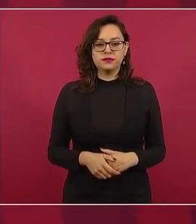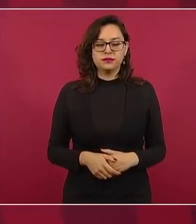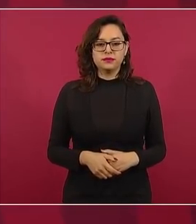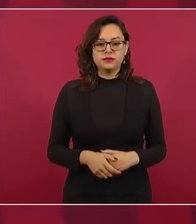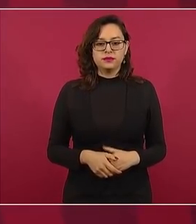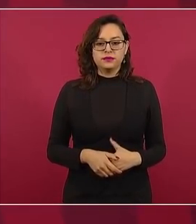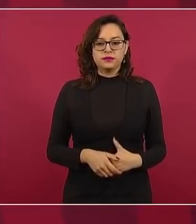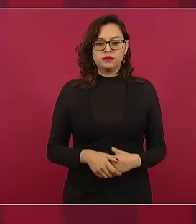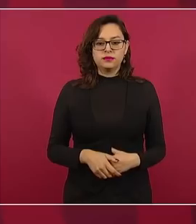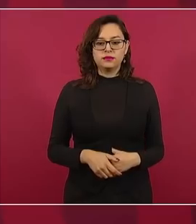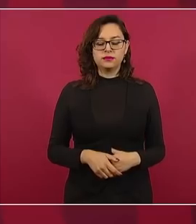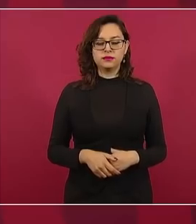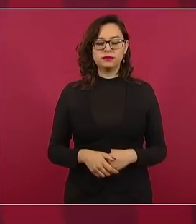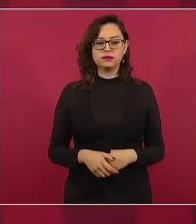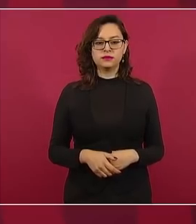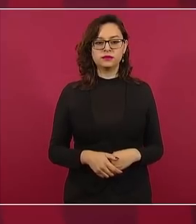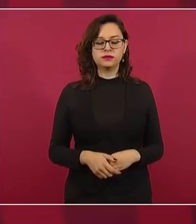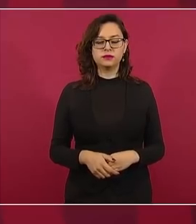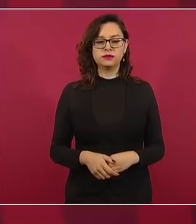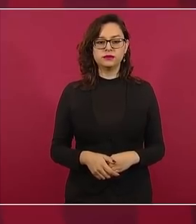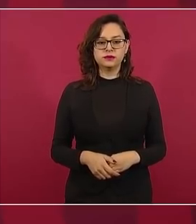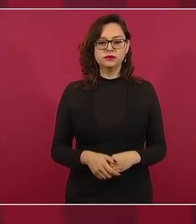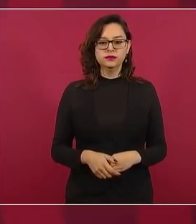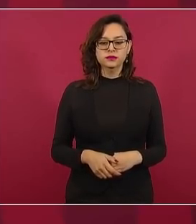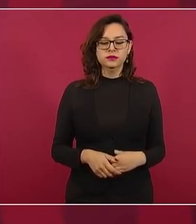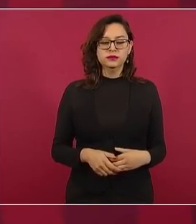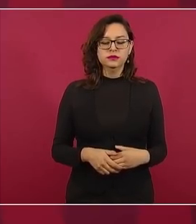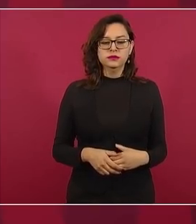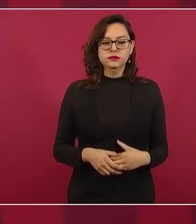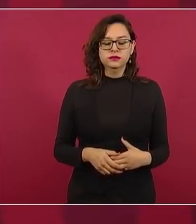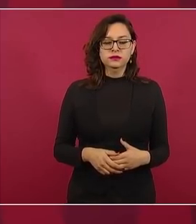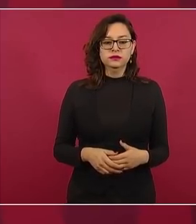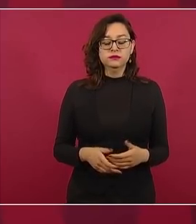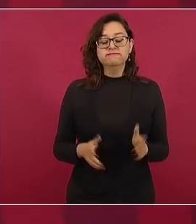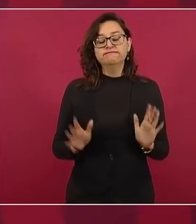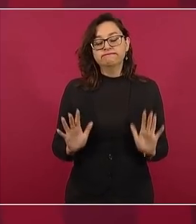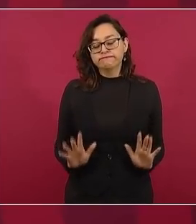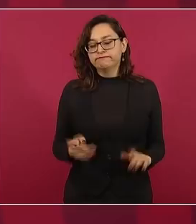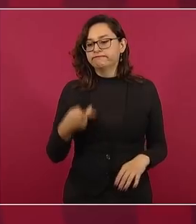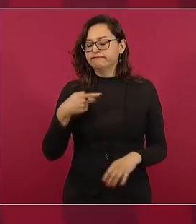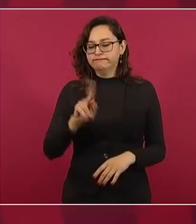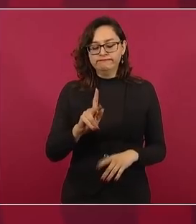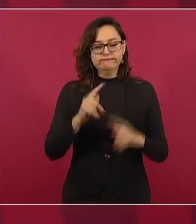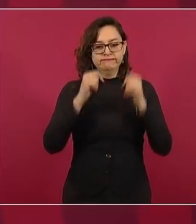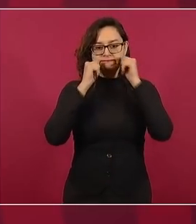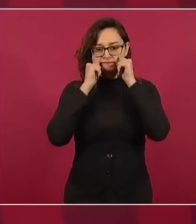De todas formas, es cuestión de dialogar,